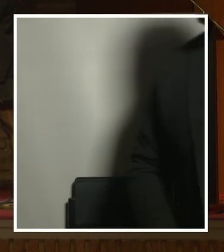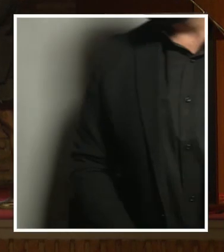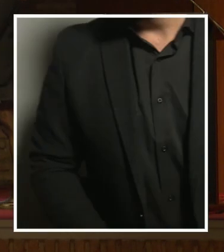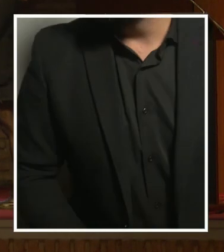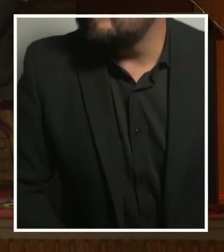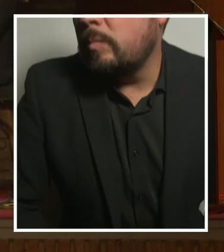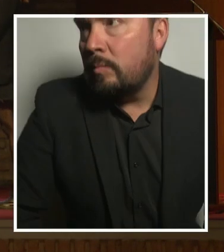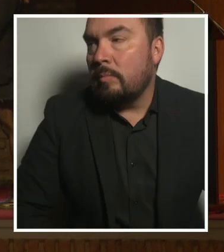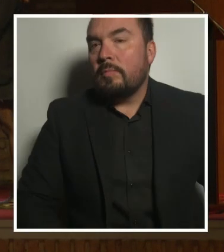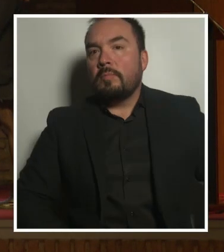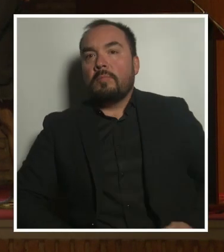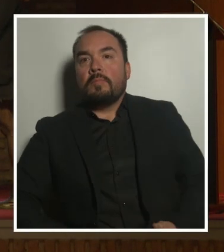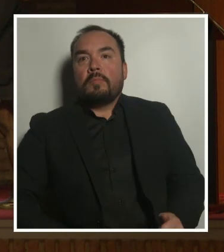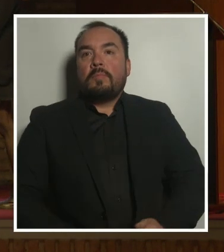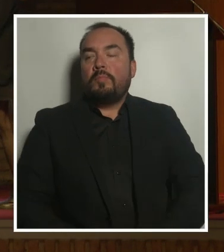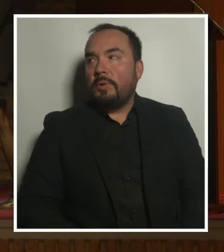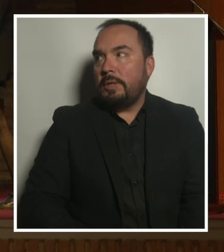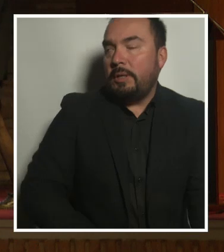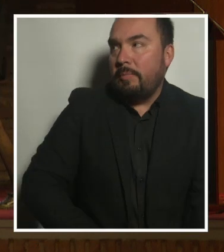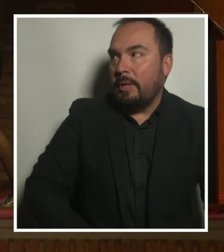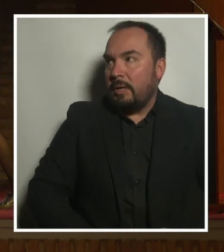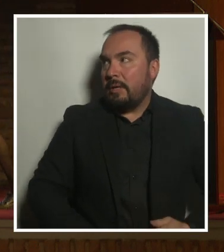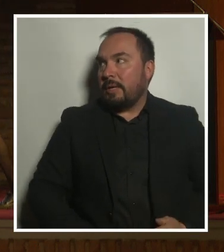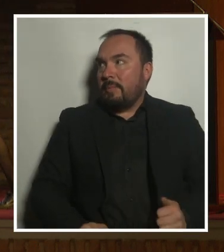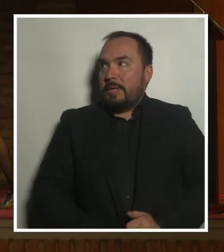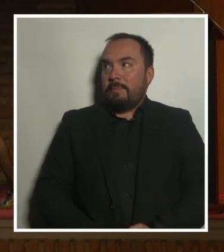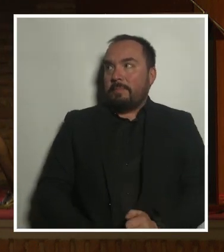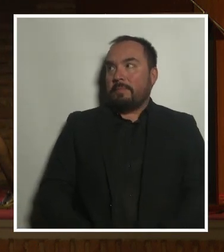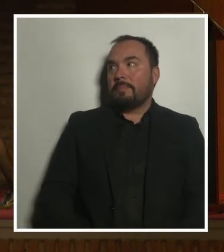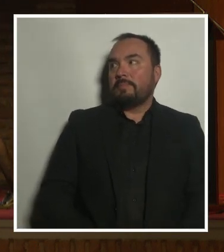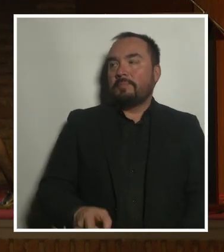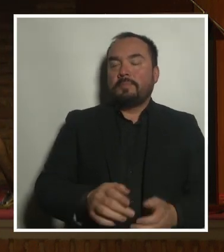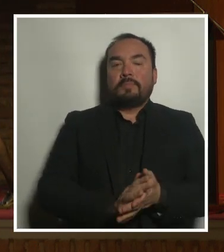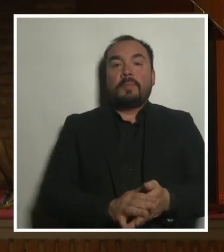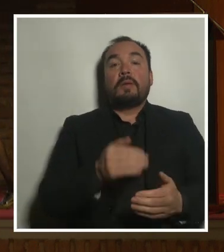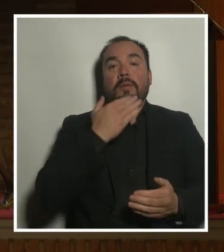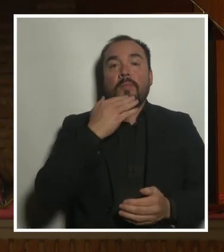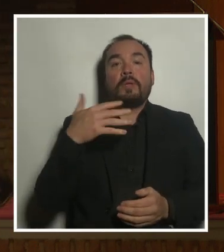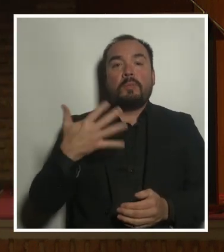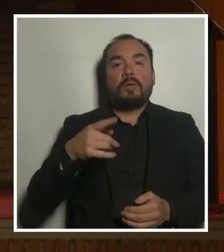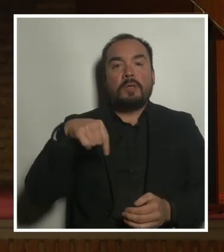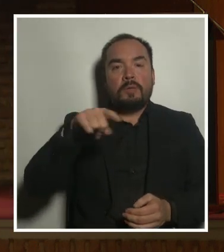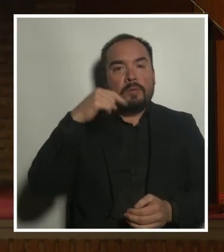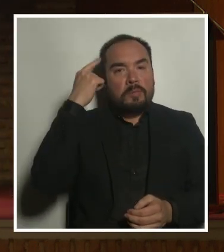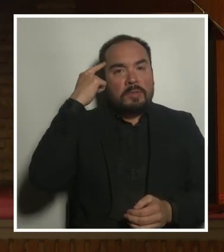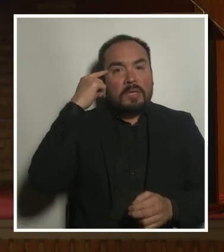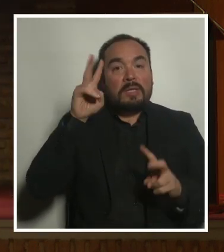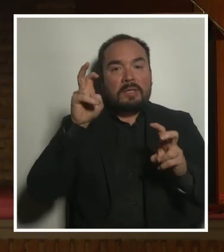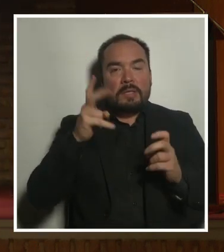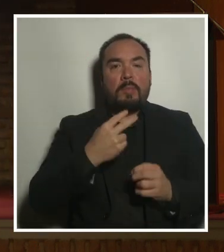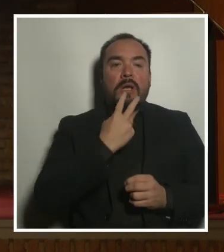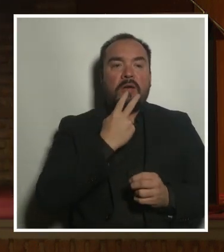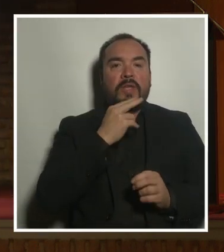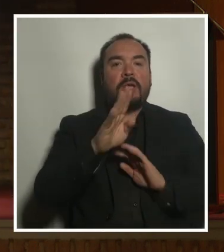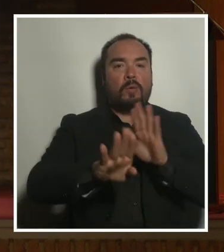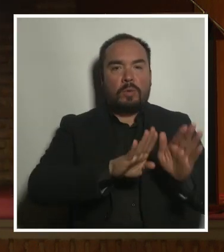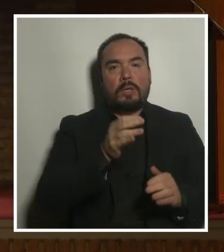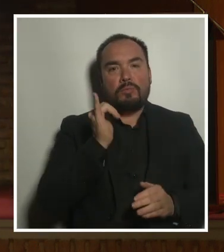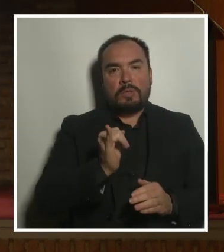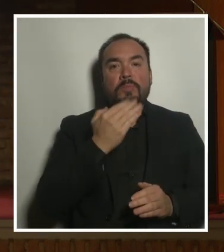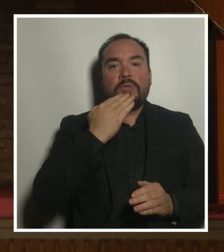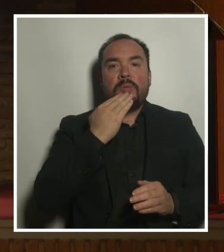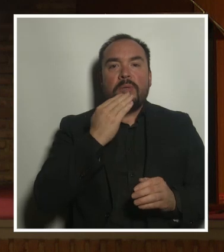Para nosotras también es importante hablar de que los cuidados son para la vida pero también son en la última etapa en